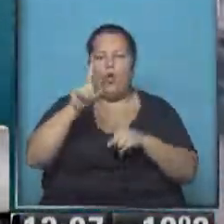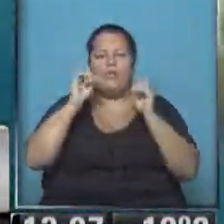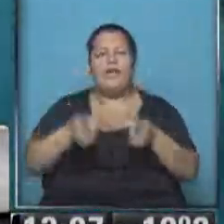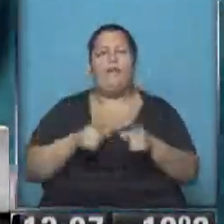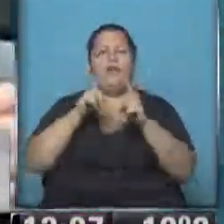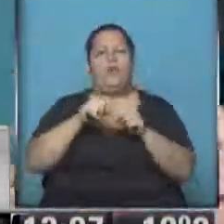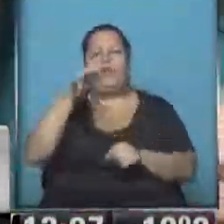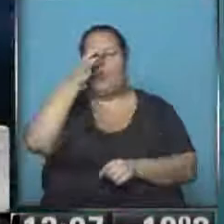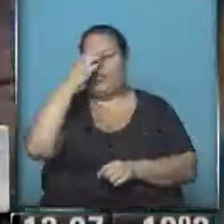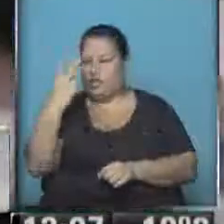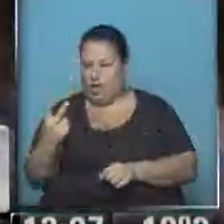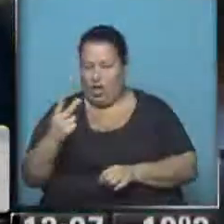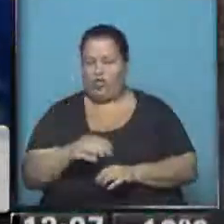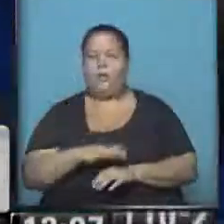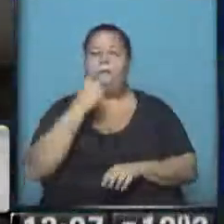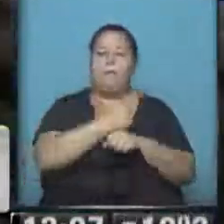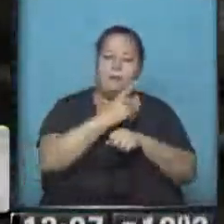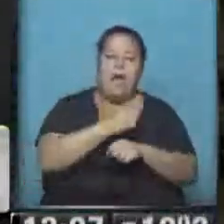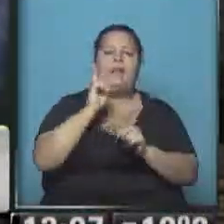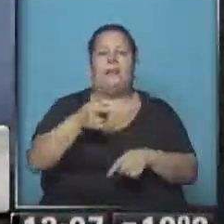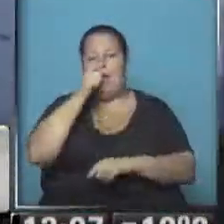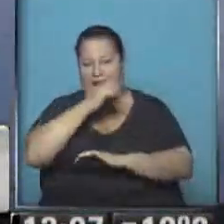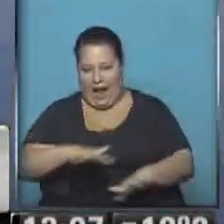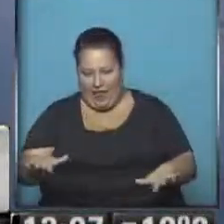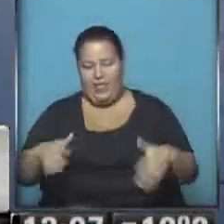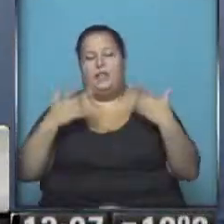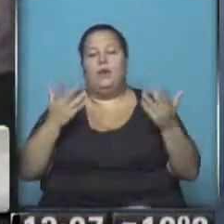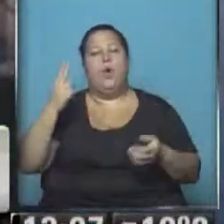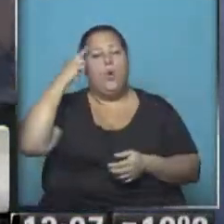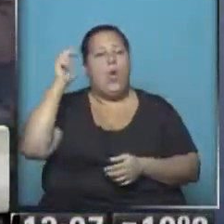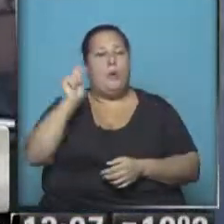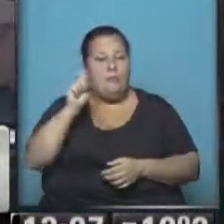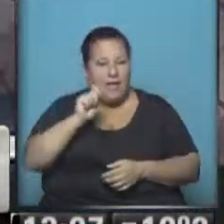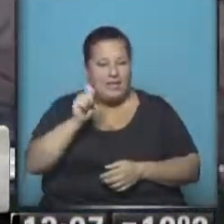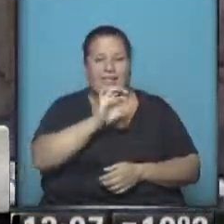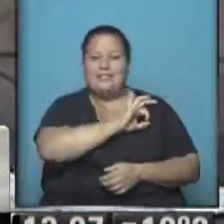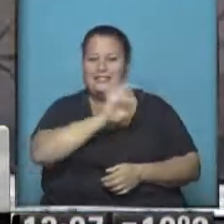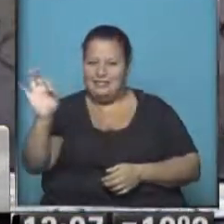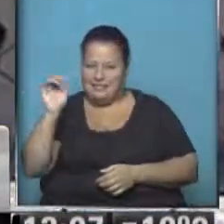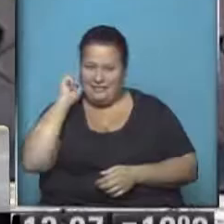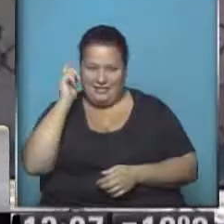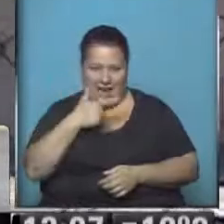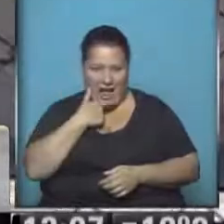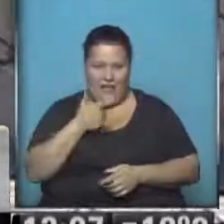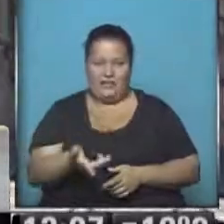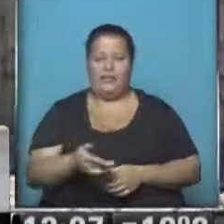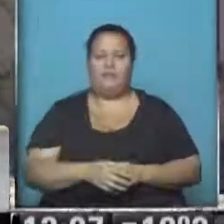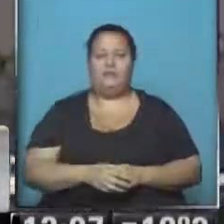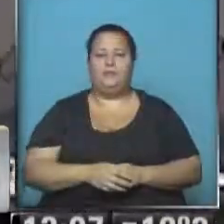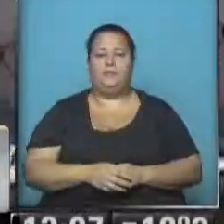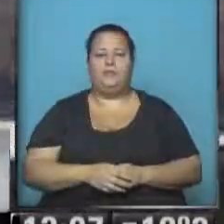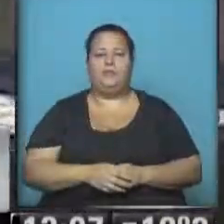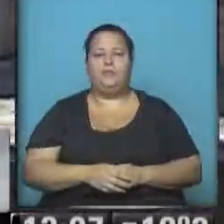escuela número 22, primaria, y también el jardín de infantes. Bueno, nueve meses sin este suministro de